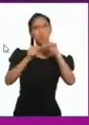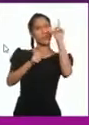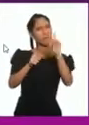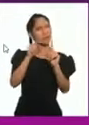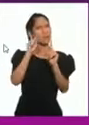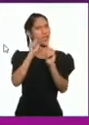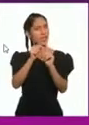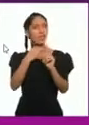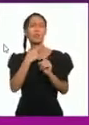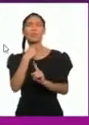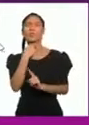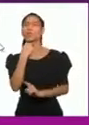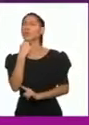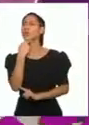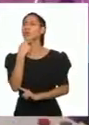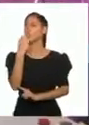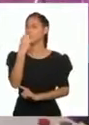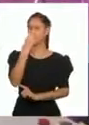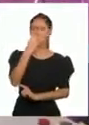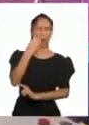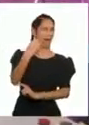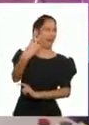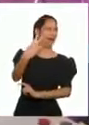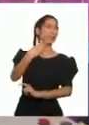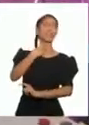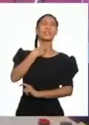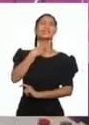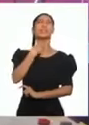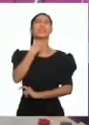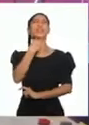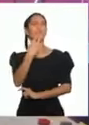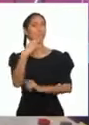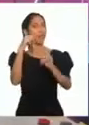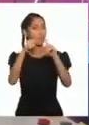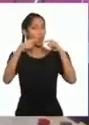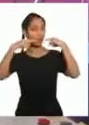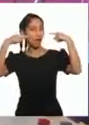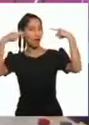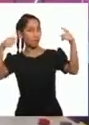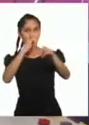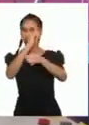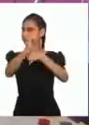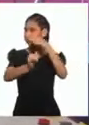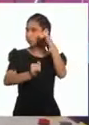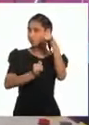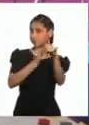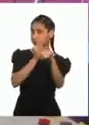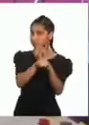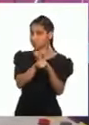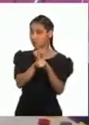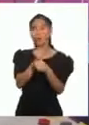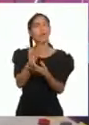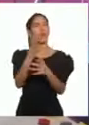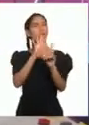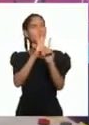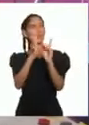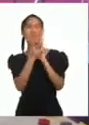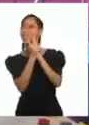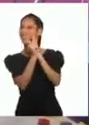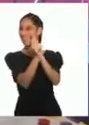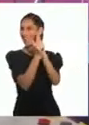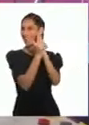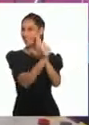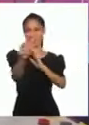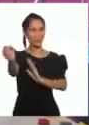voz muy aguda, que se hizo famosa internacionalmente por su talento para el